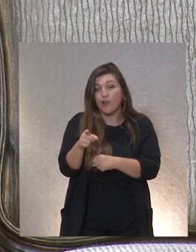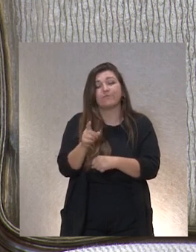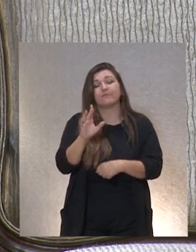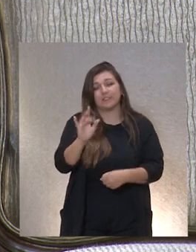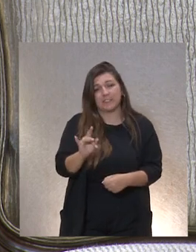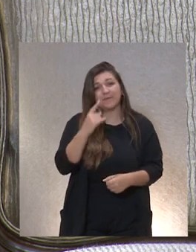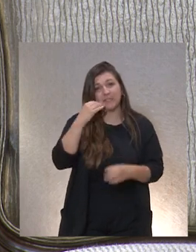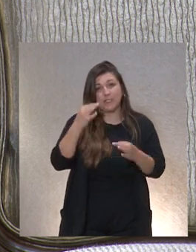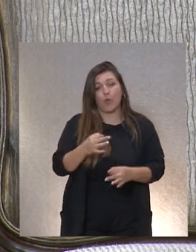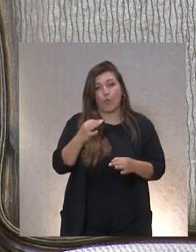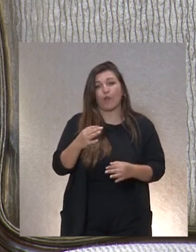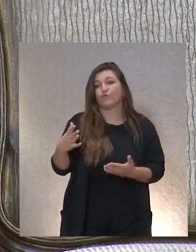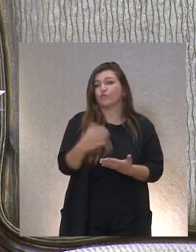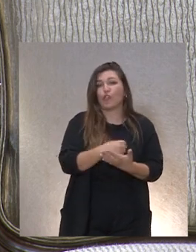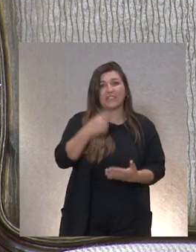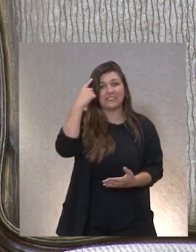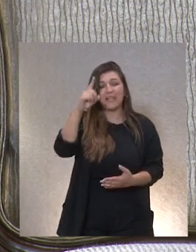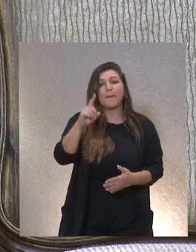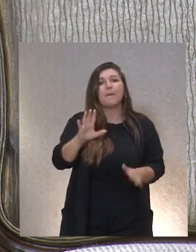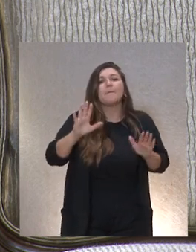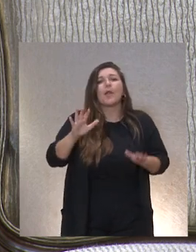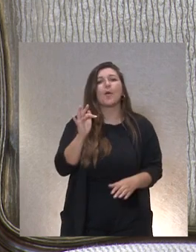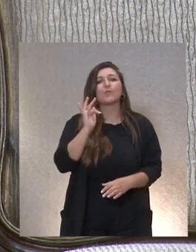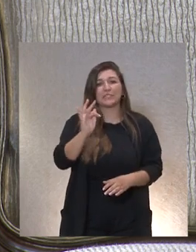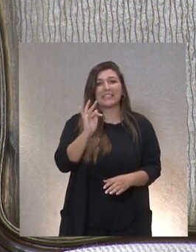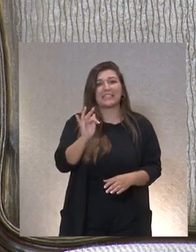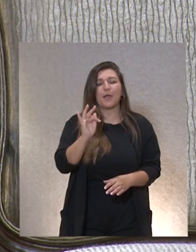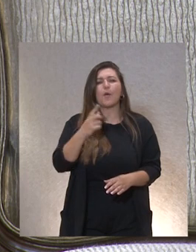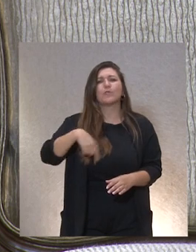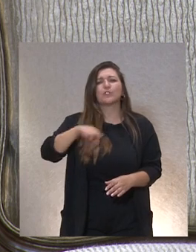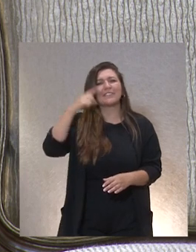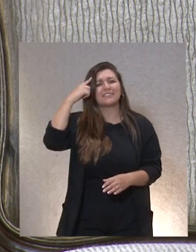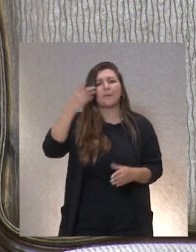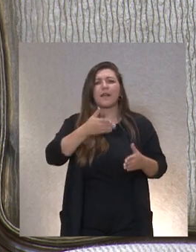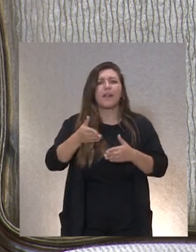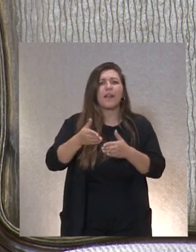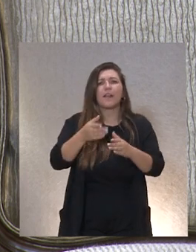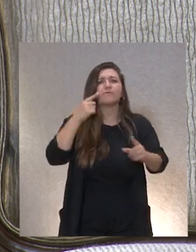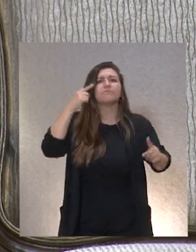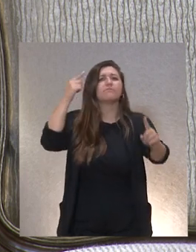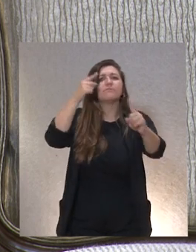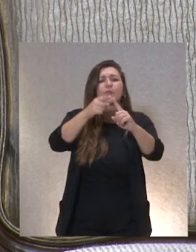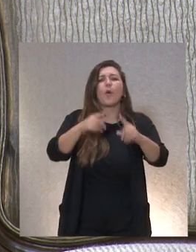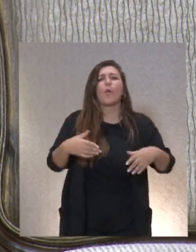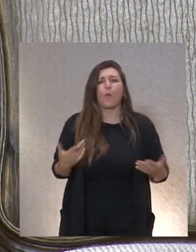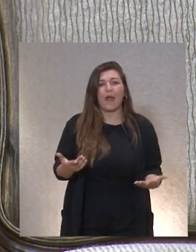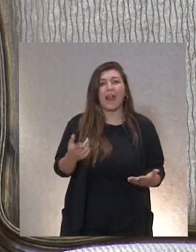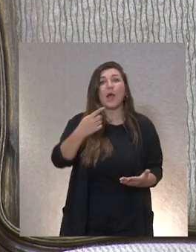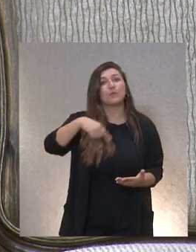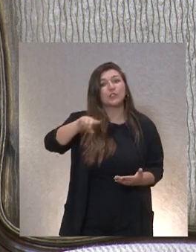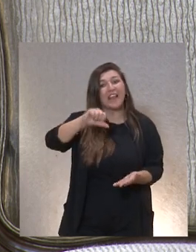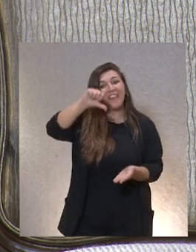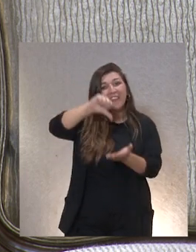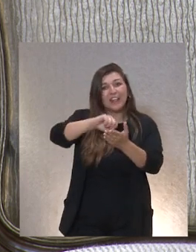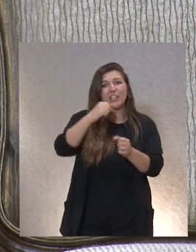ello. Pero, miren, tiene la inmensa ventaja de tener claro cuál es su horizonte. Han situado en el centro de su trabajo la dignidad de las